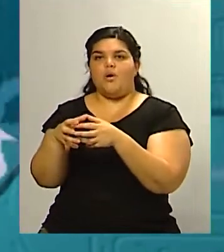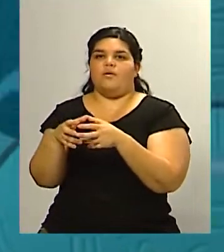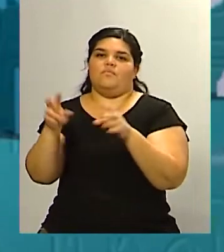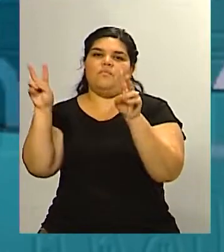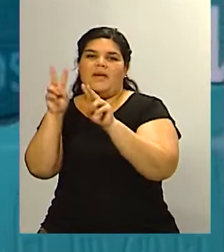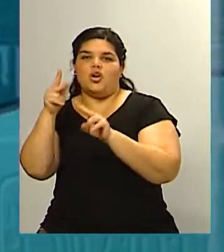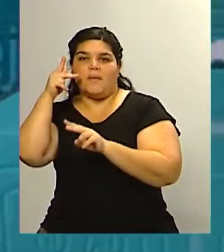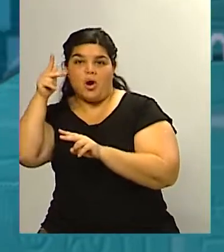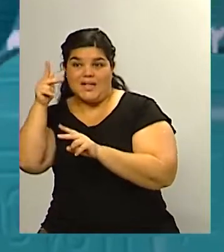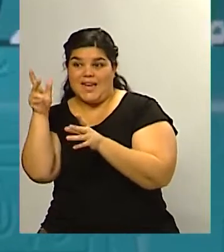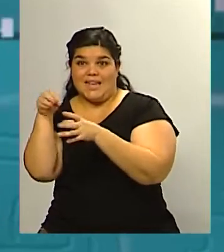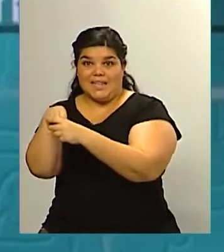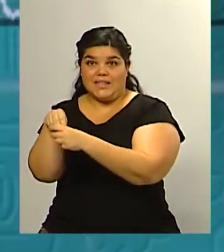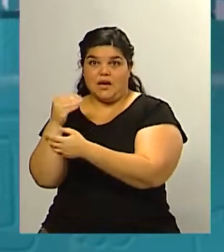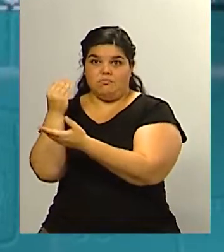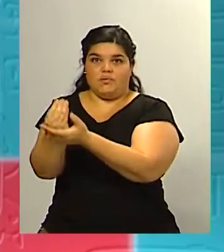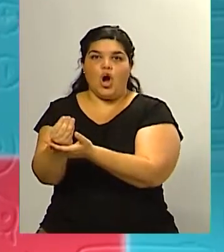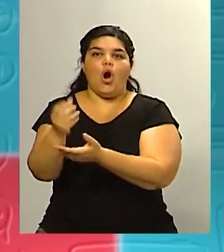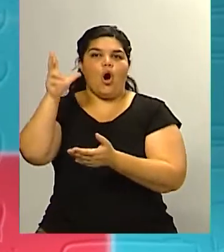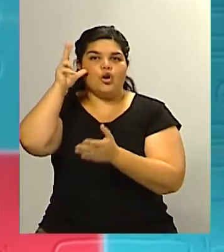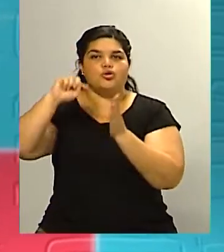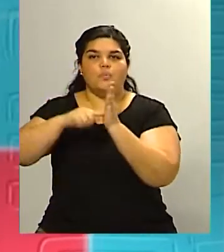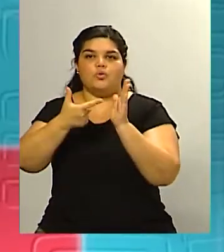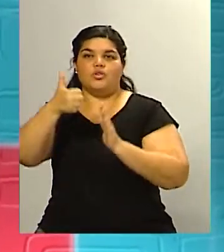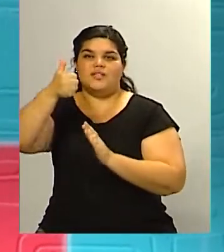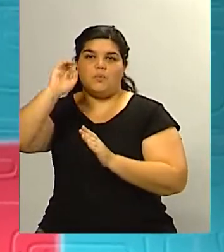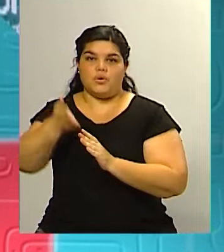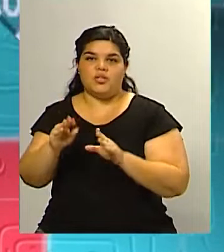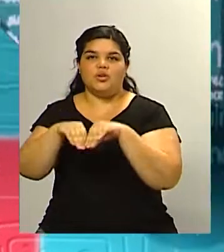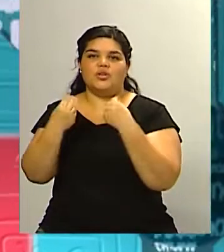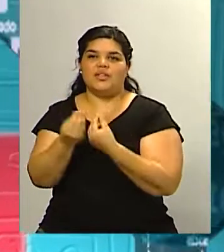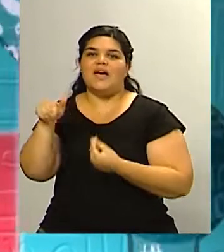lidera con este 8.6% a Nabel Fernández Agasti